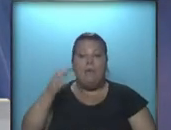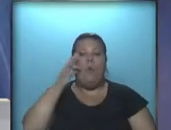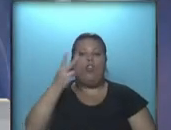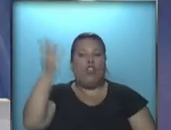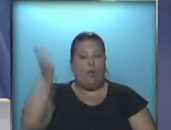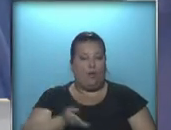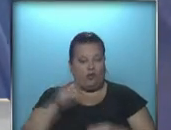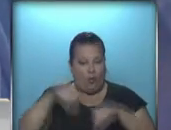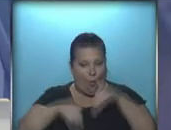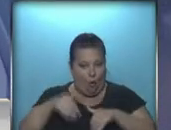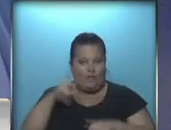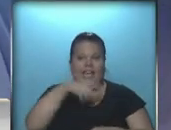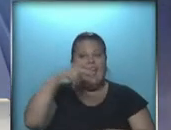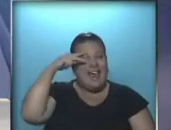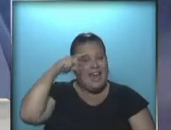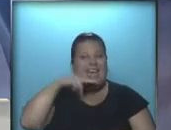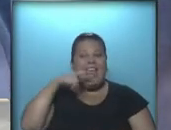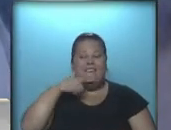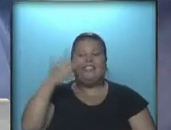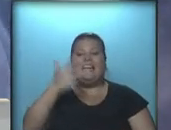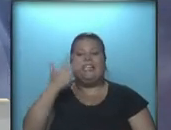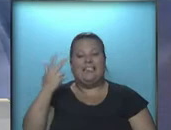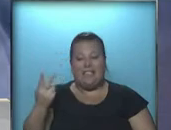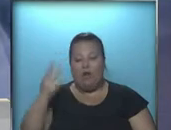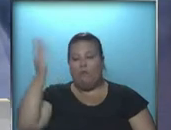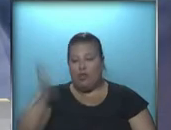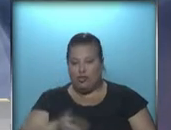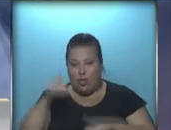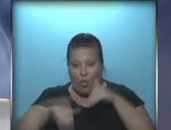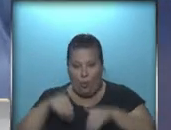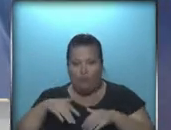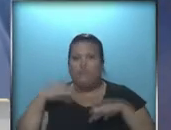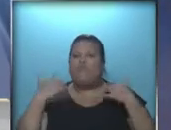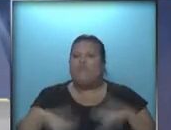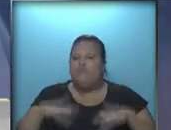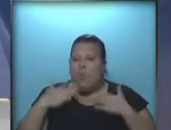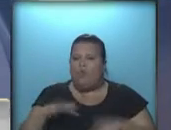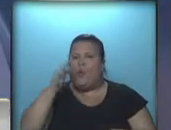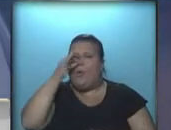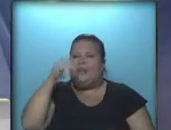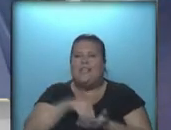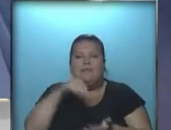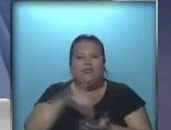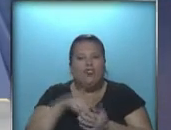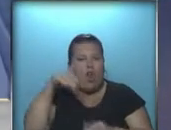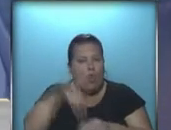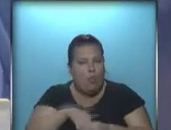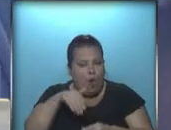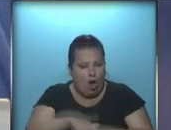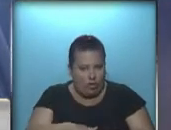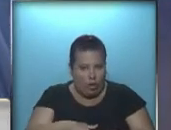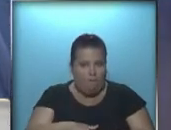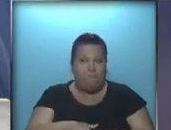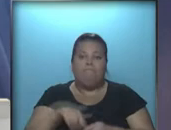% de los votos y a Esio Neves el 33% de los votos. Son mucho, 20 millones de votos.